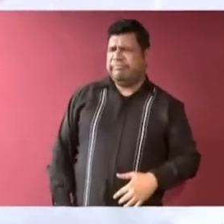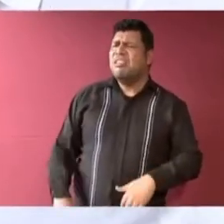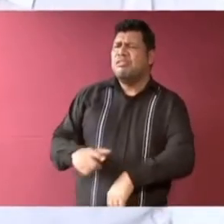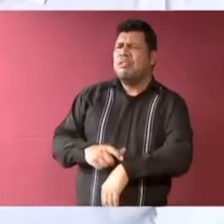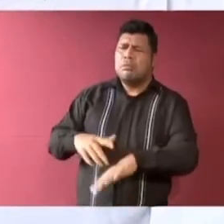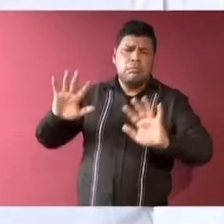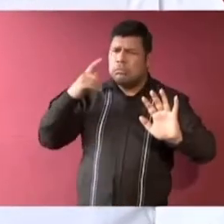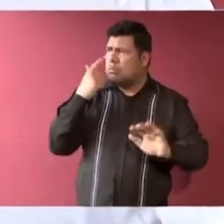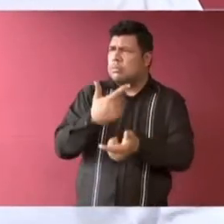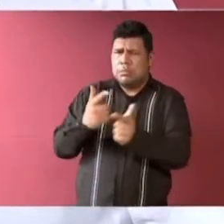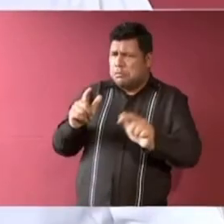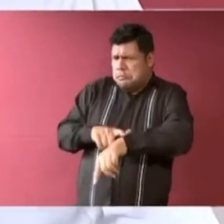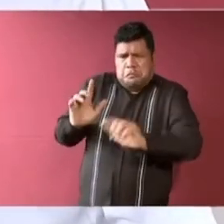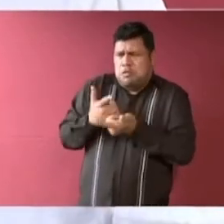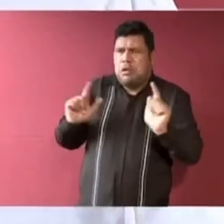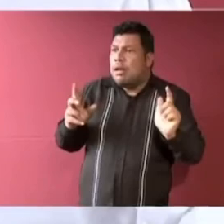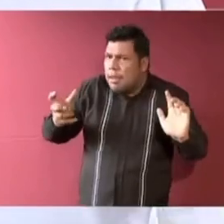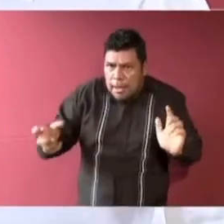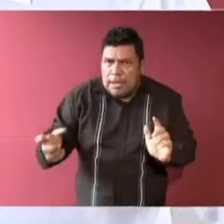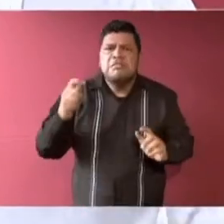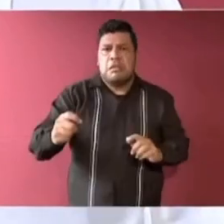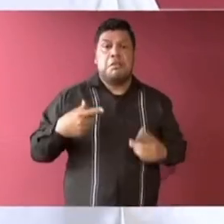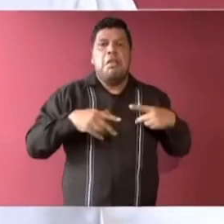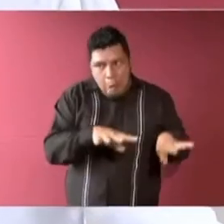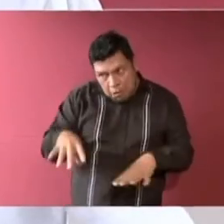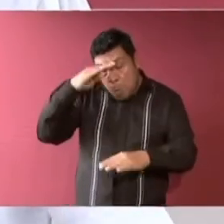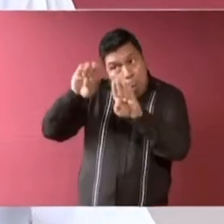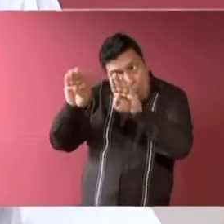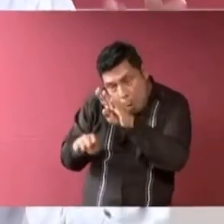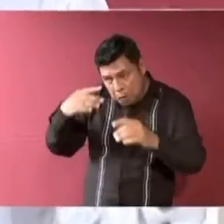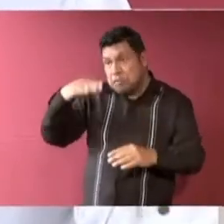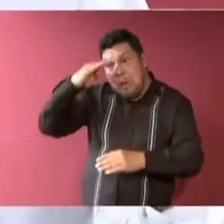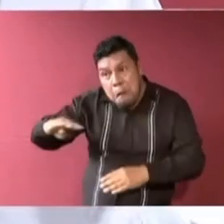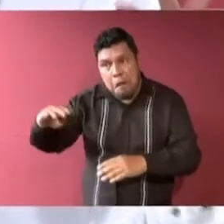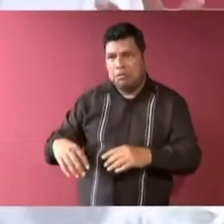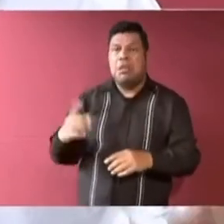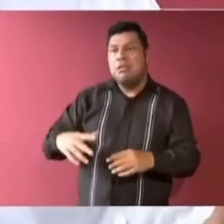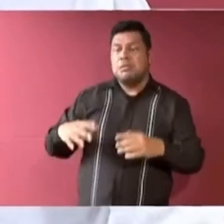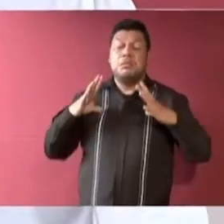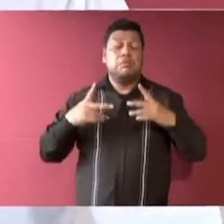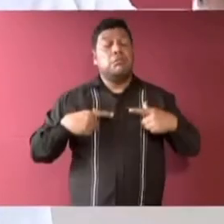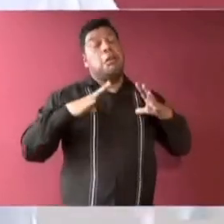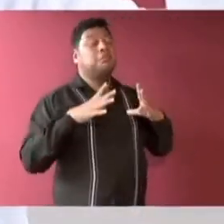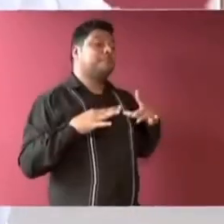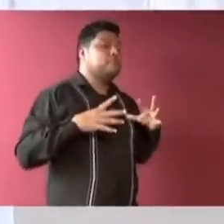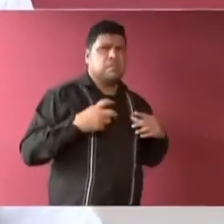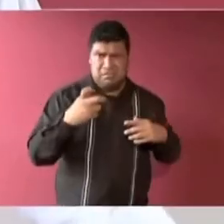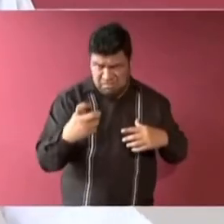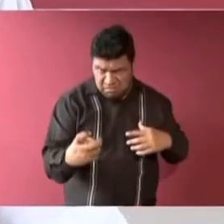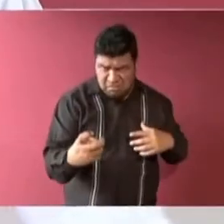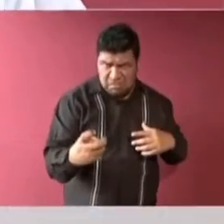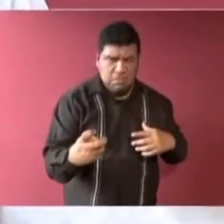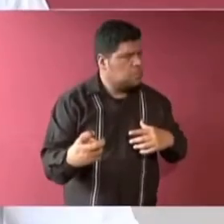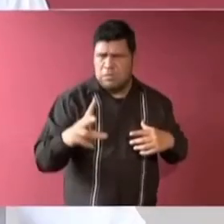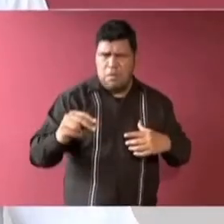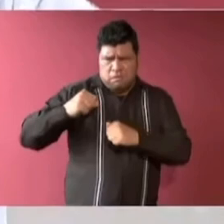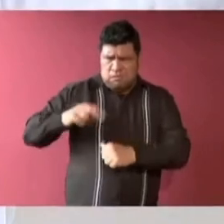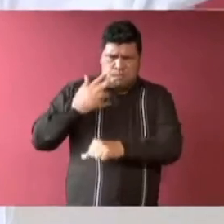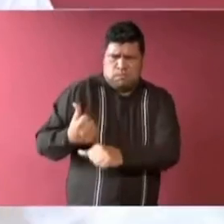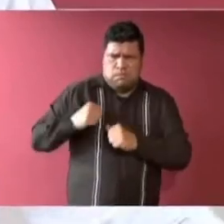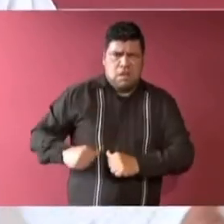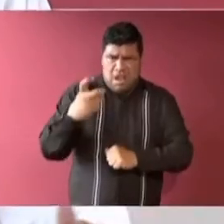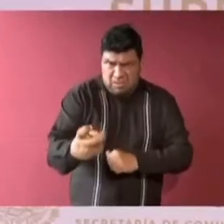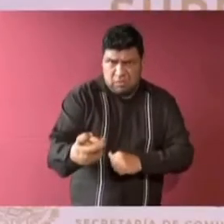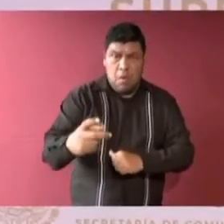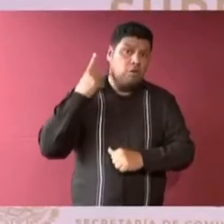que usted quiera que sean, señor. Eso, esa lambisconería, esa vanidad, no tiene nada que ver con el poder. No